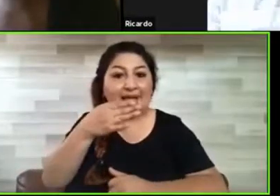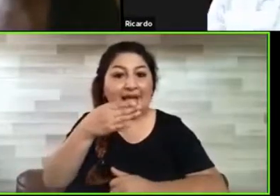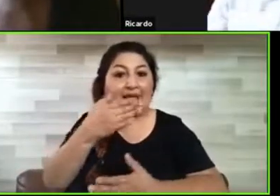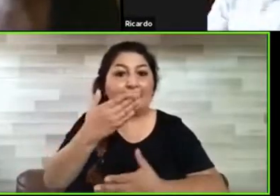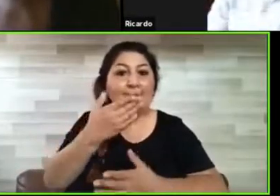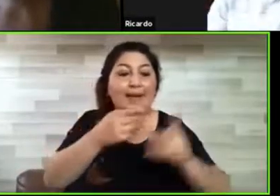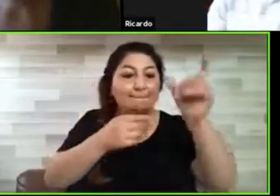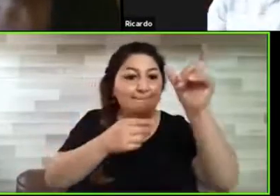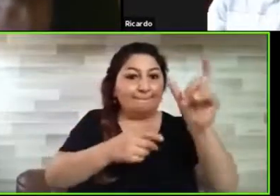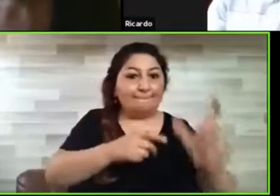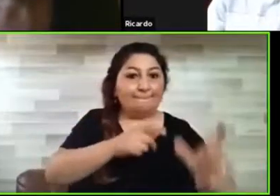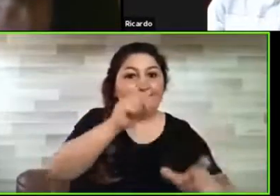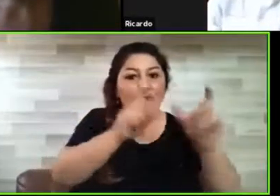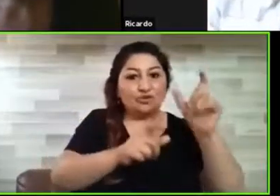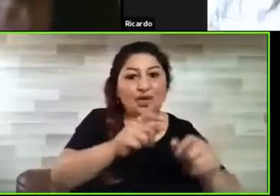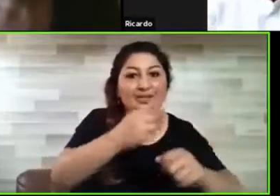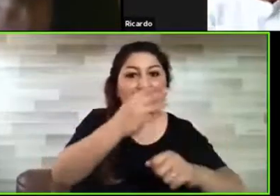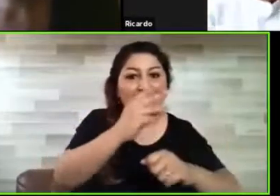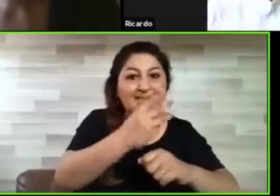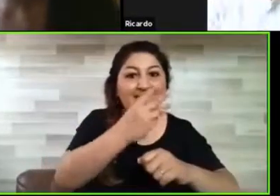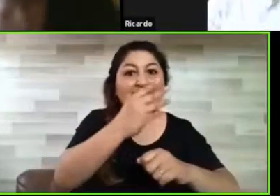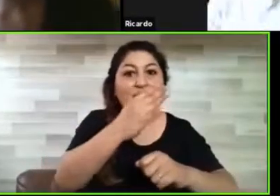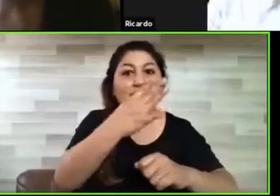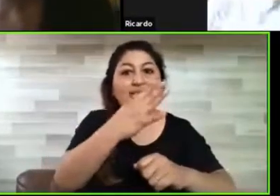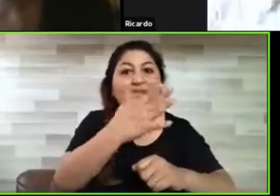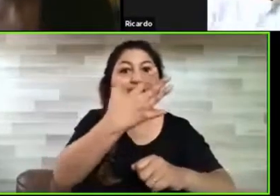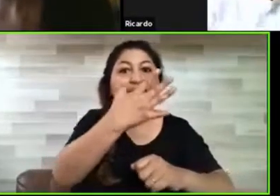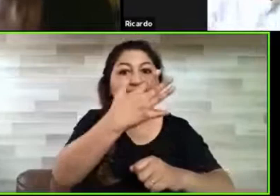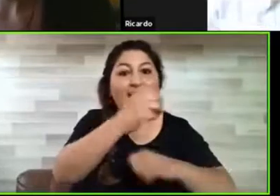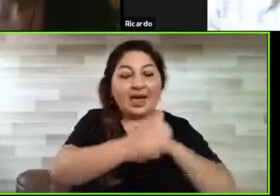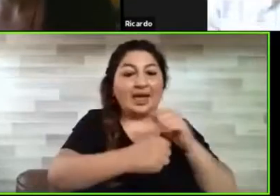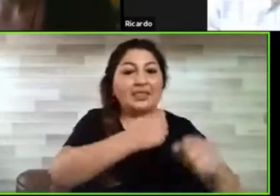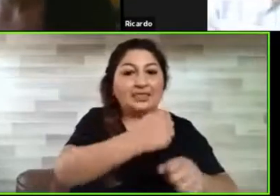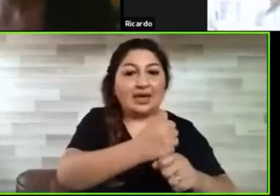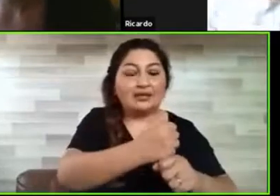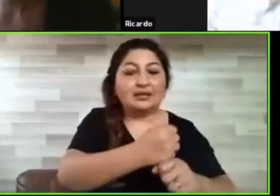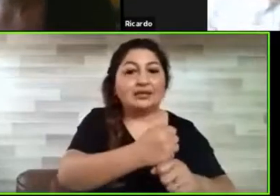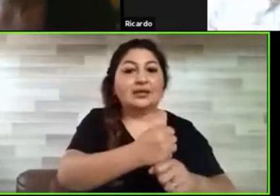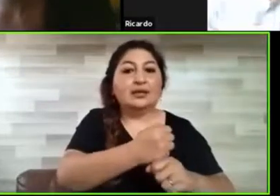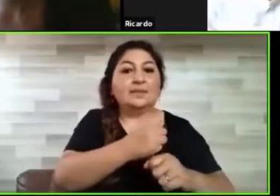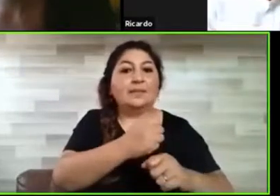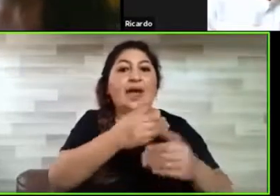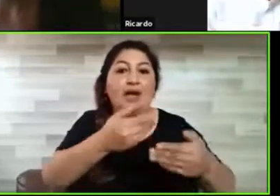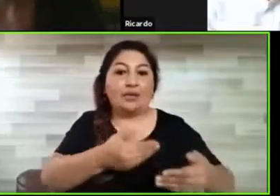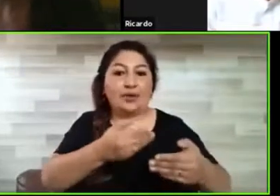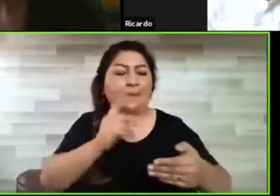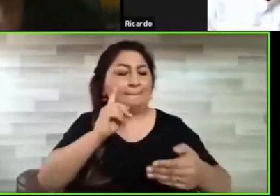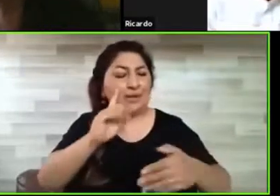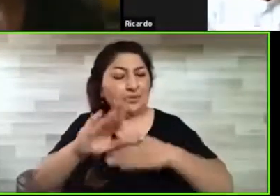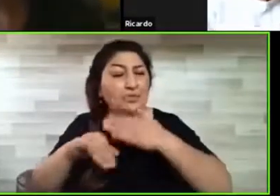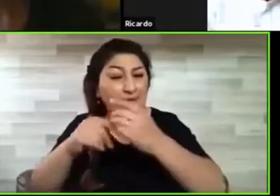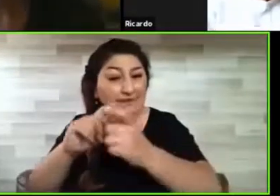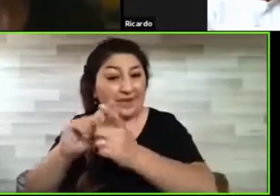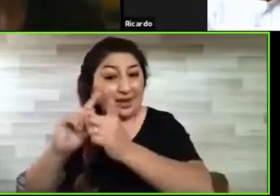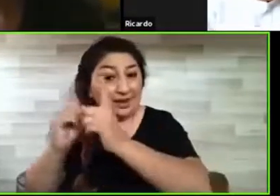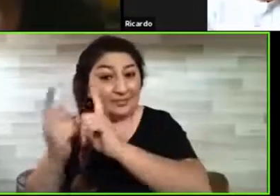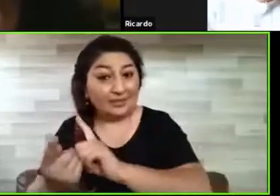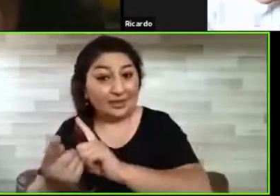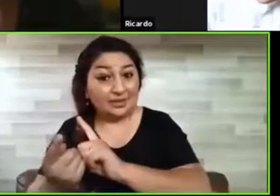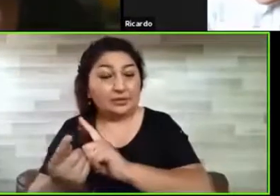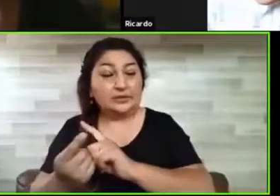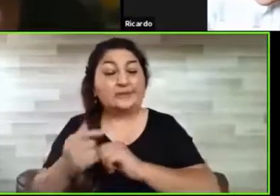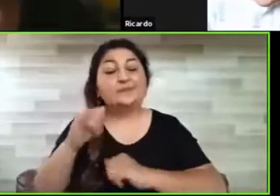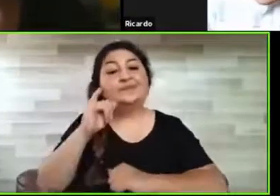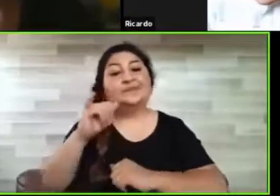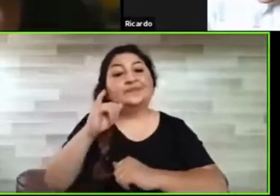público va a ir cambiando. Sí, es una súper buena pregunta esa. Efectivamente, este producto va a tener una vida probable de